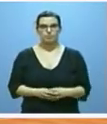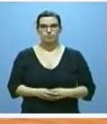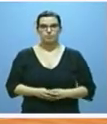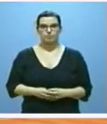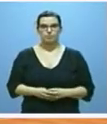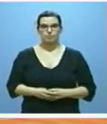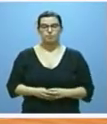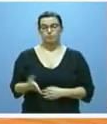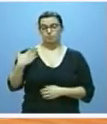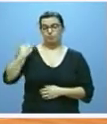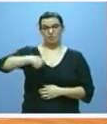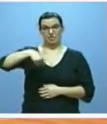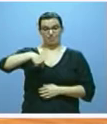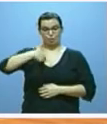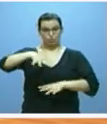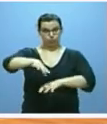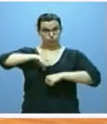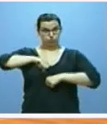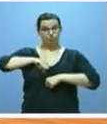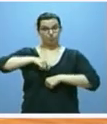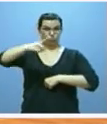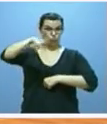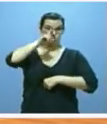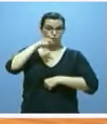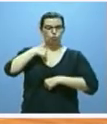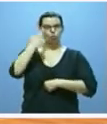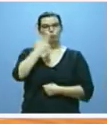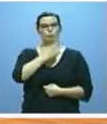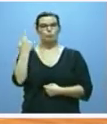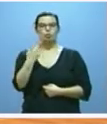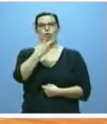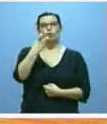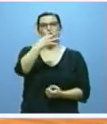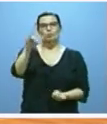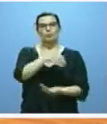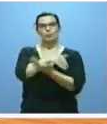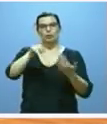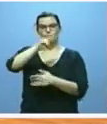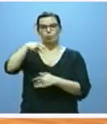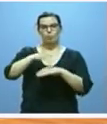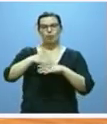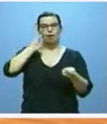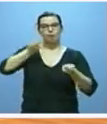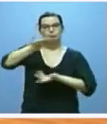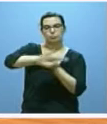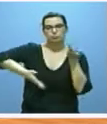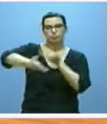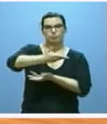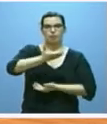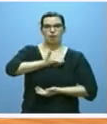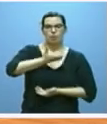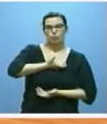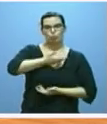investidura recordarán sus señorías que comprometimos 250 millones de euros para la cooperación económica general con las corporaciones locales